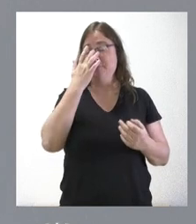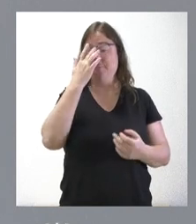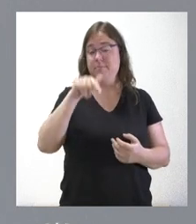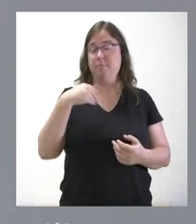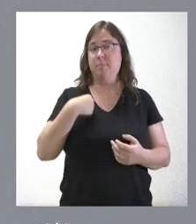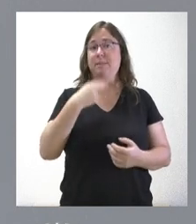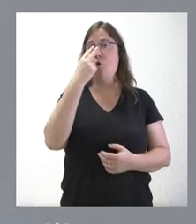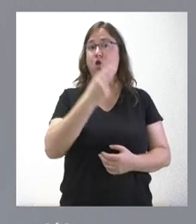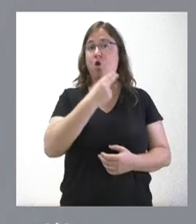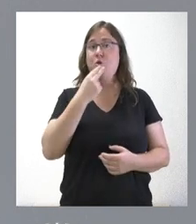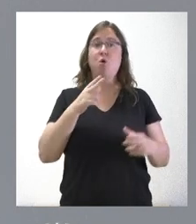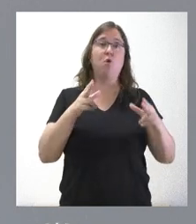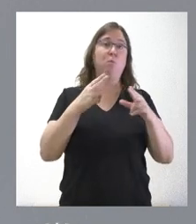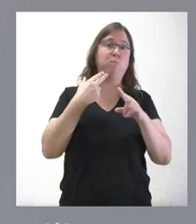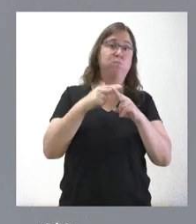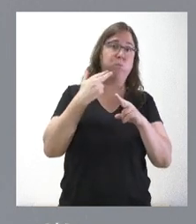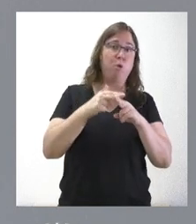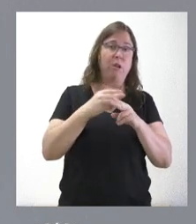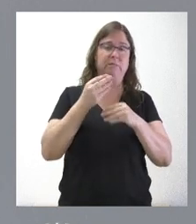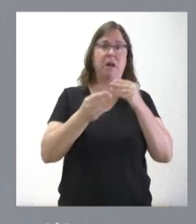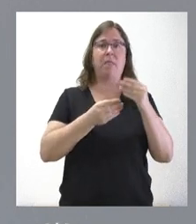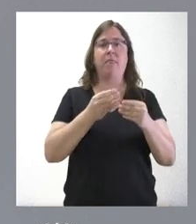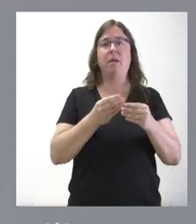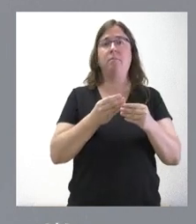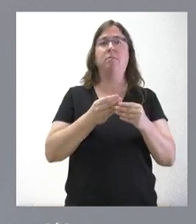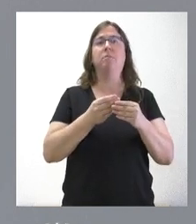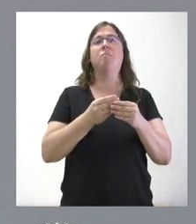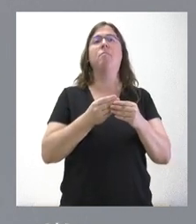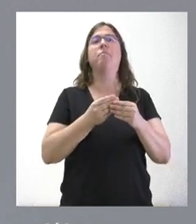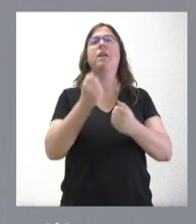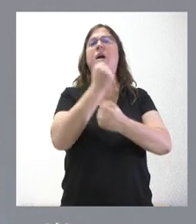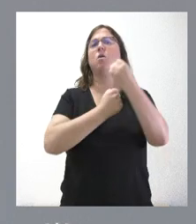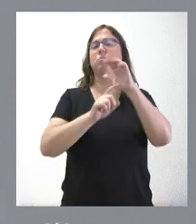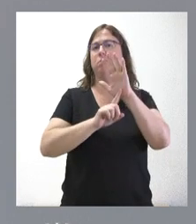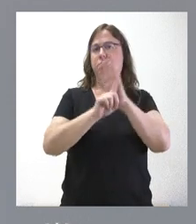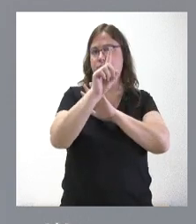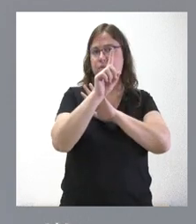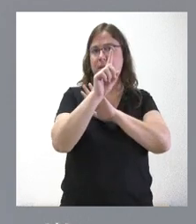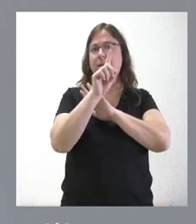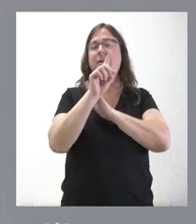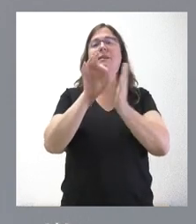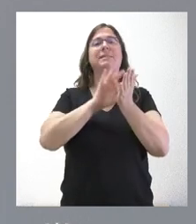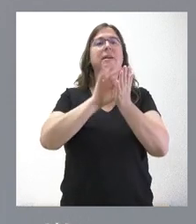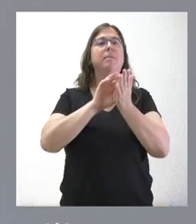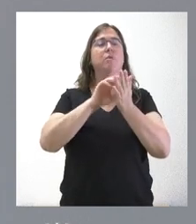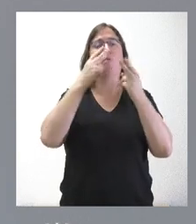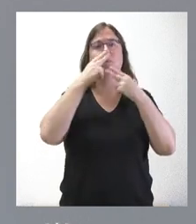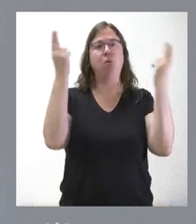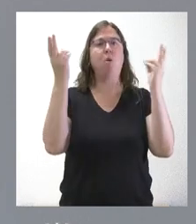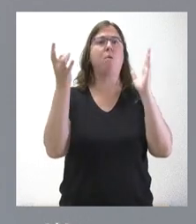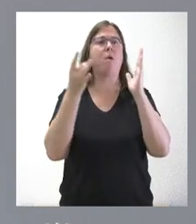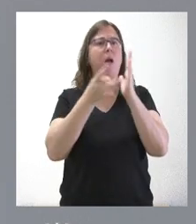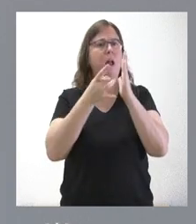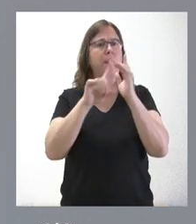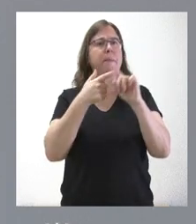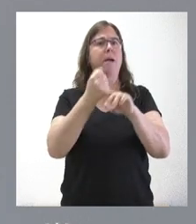con esas políticas que venimos aplicando de crecimiento económico, de servicios públicos de calidad, de apoyar al